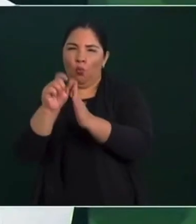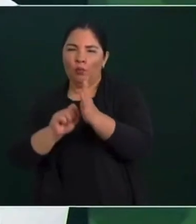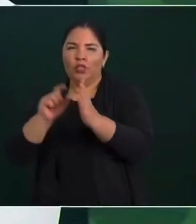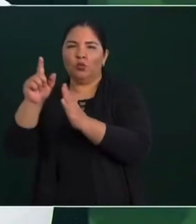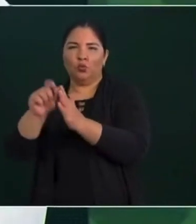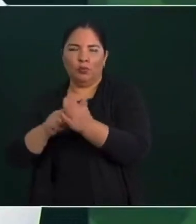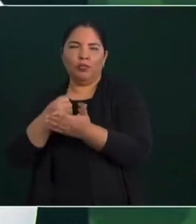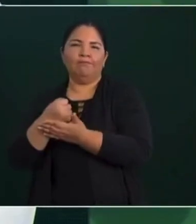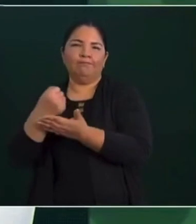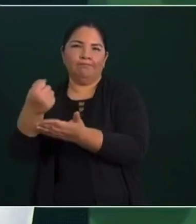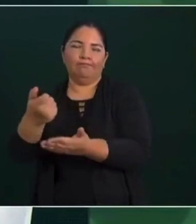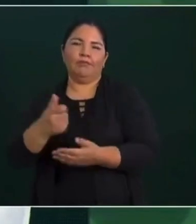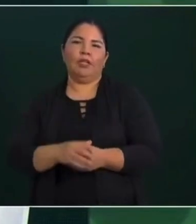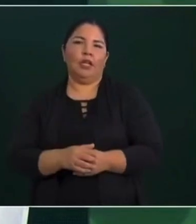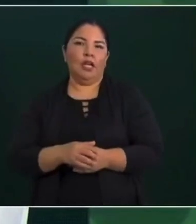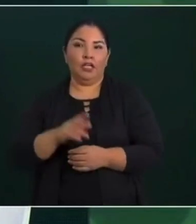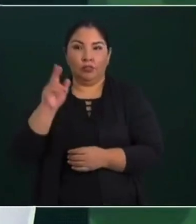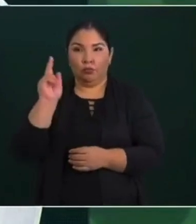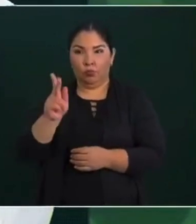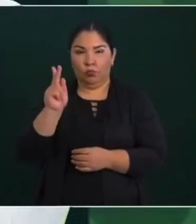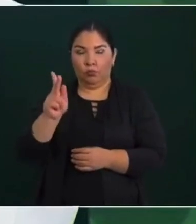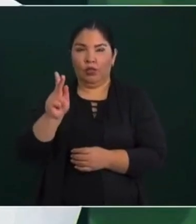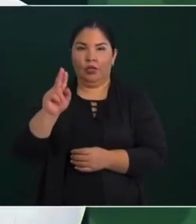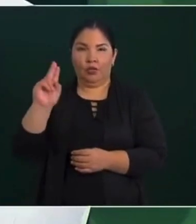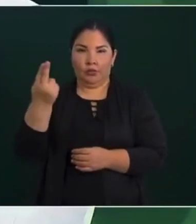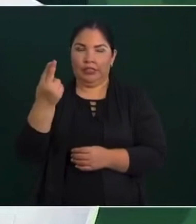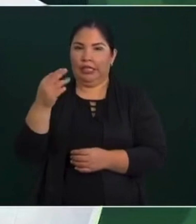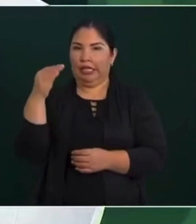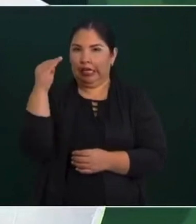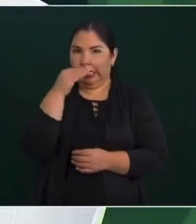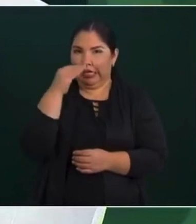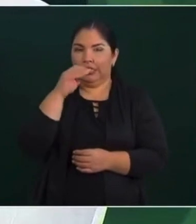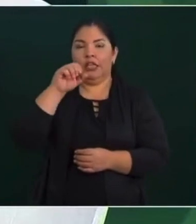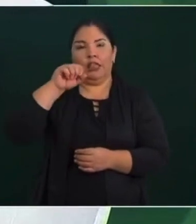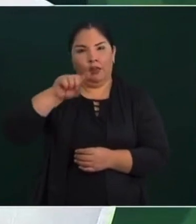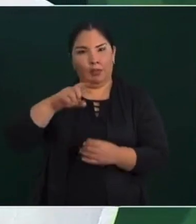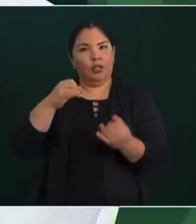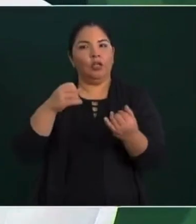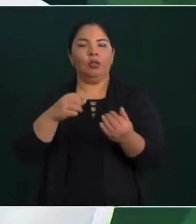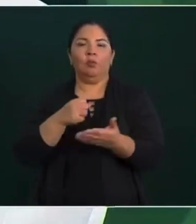que es pública, gratuita, reciben la beca.